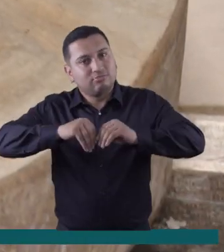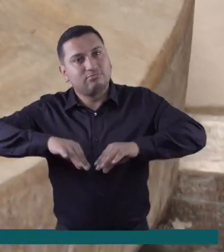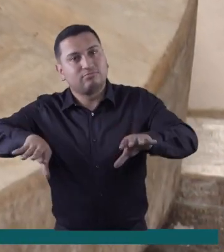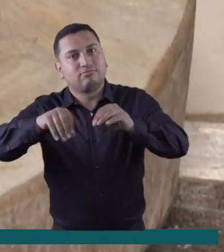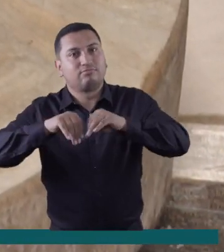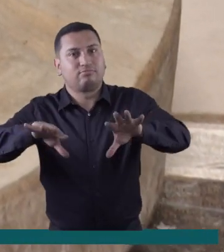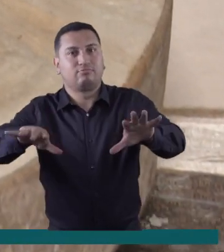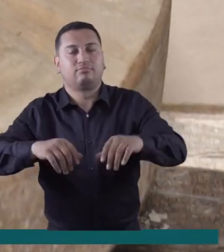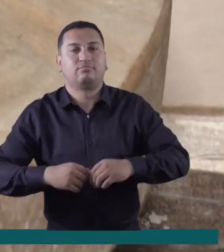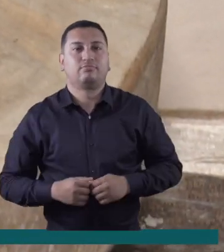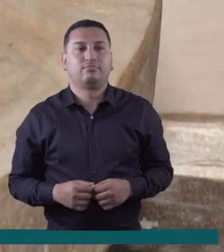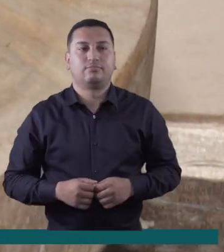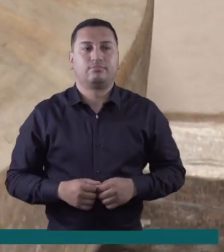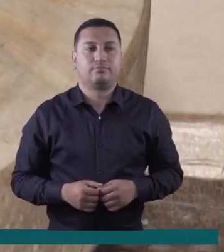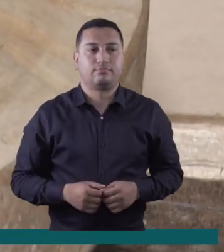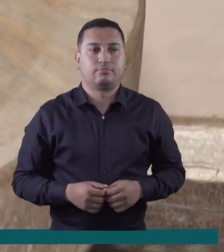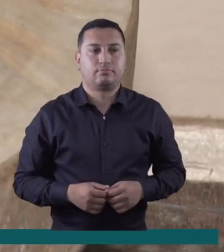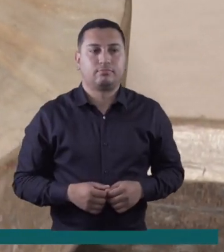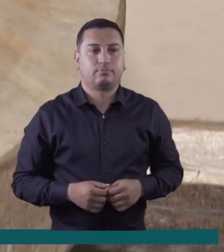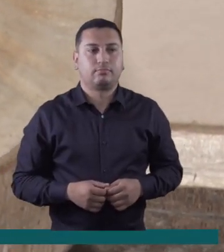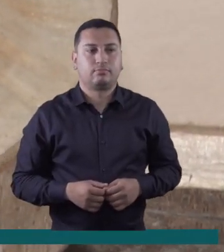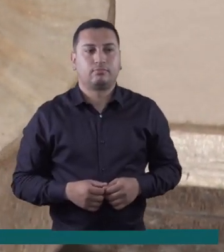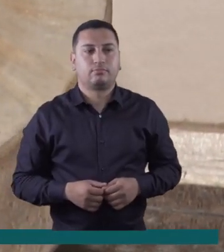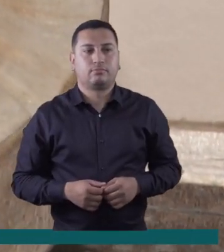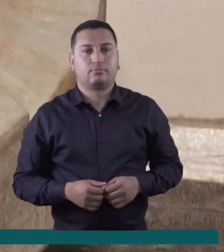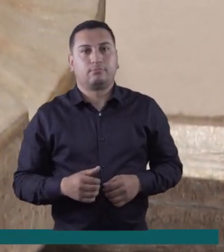para dar a conocer su trabajo en las redes sociales.